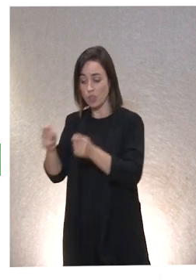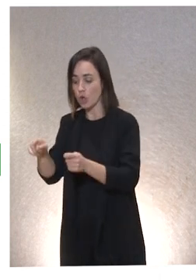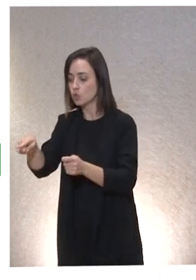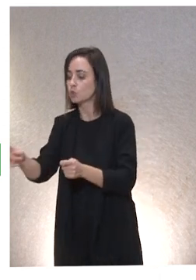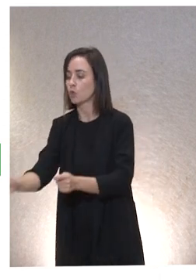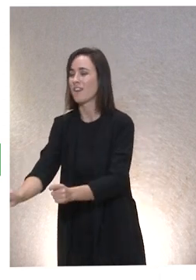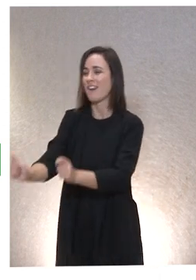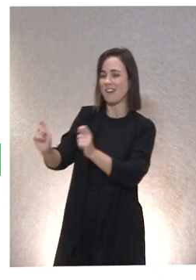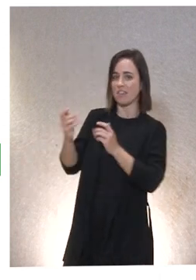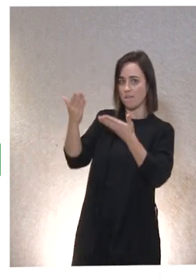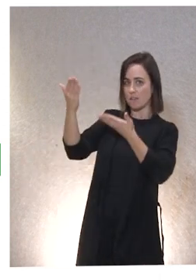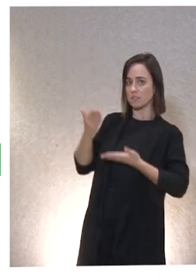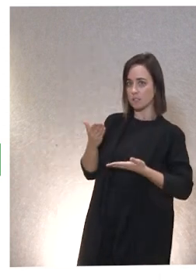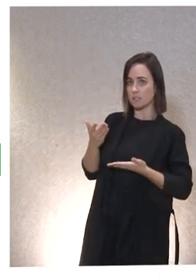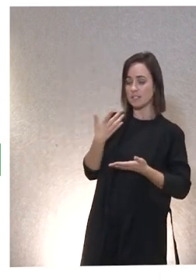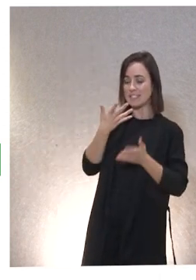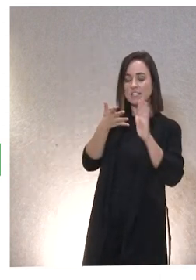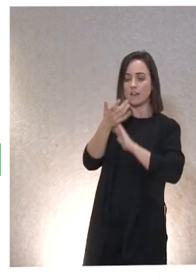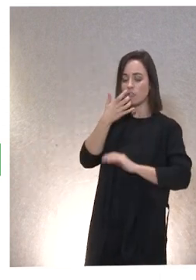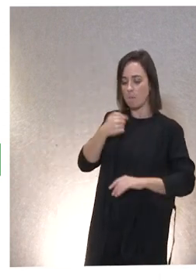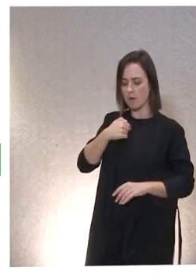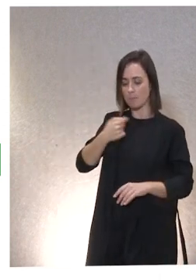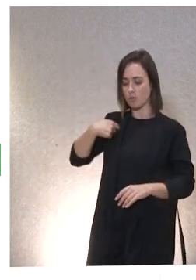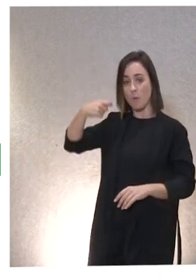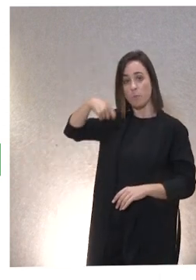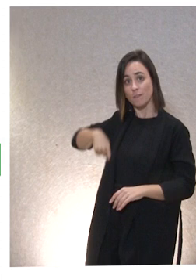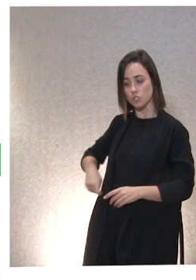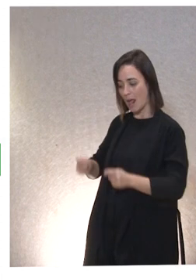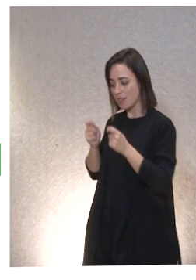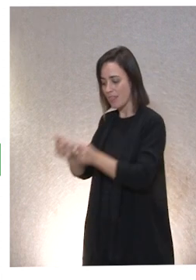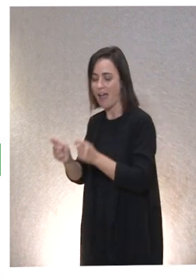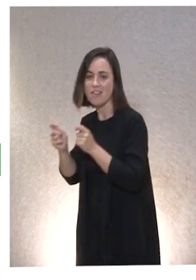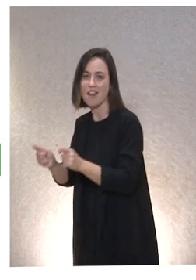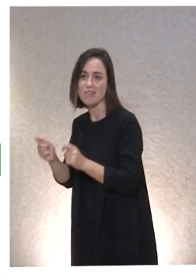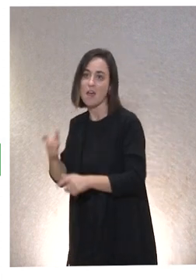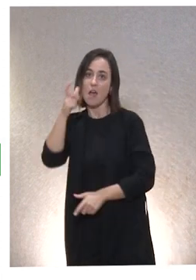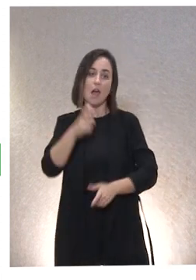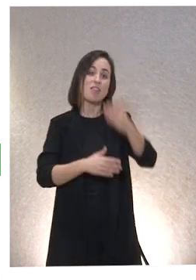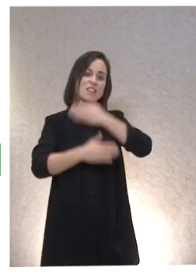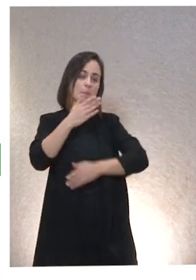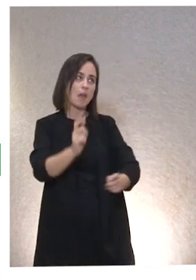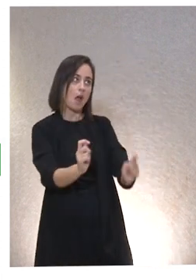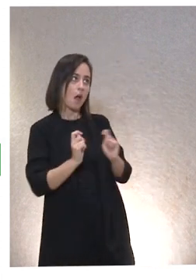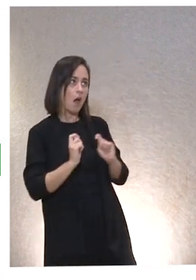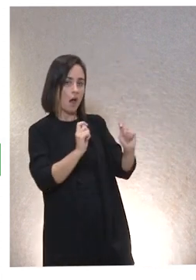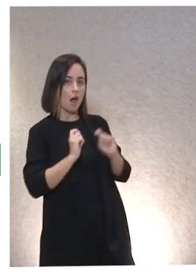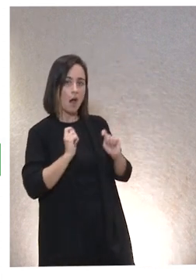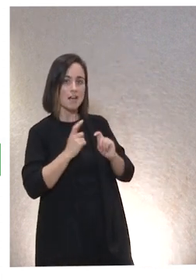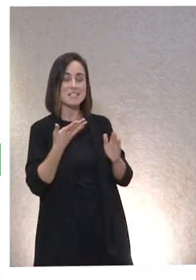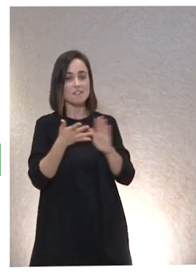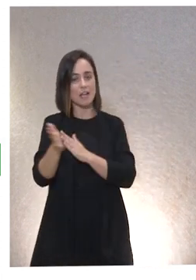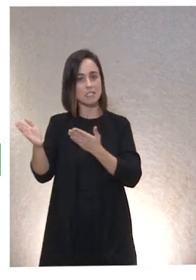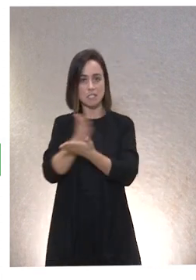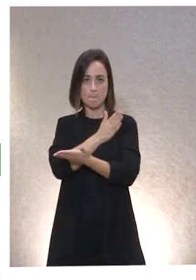profesional que te da y tú eres la persona con discapacidad que recibes. Entonces, las ha separado. ¿Cuándo